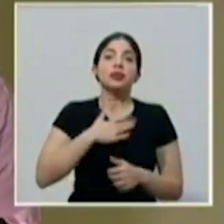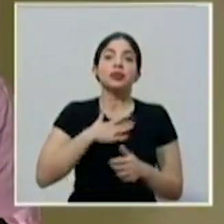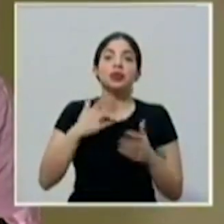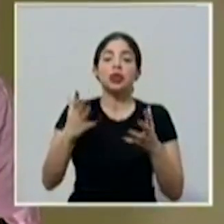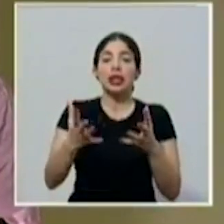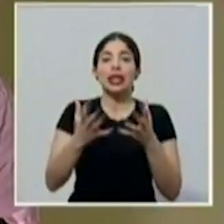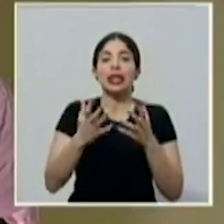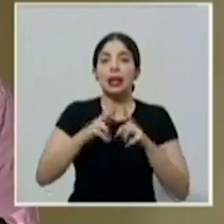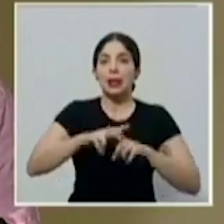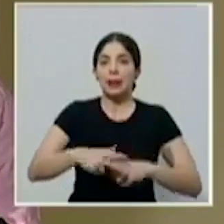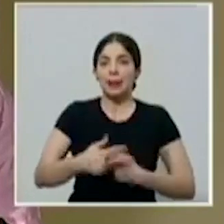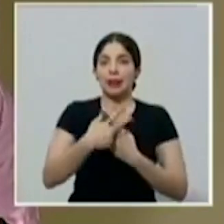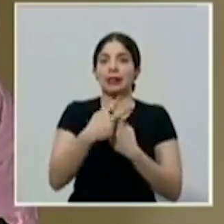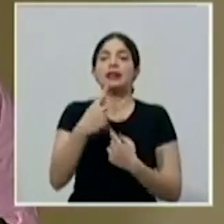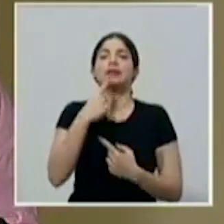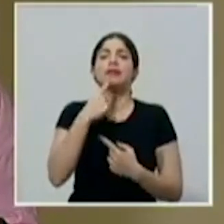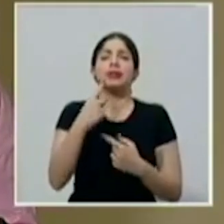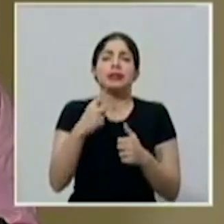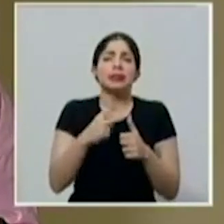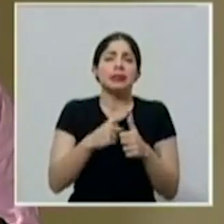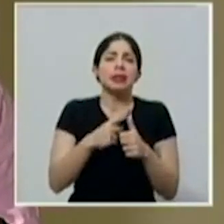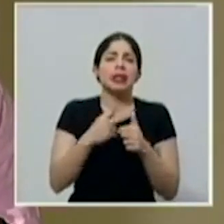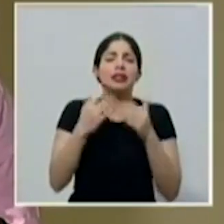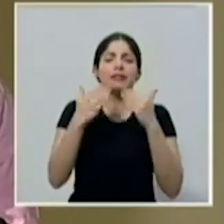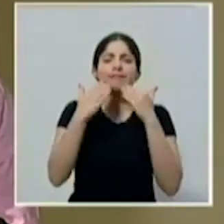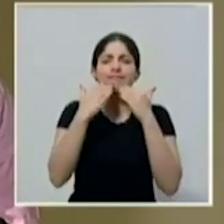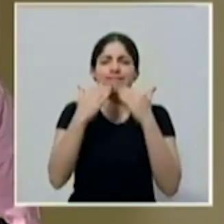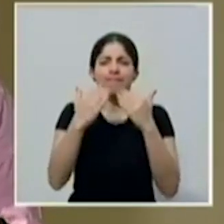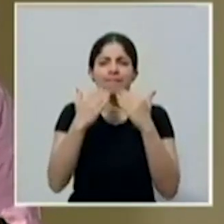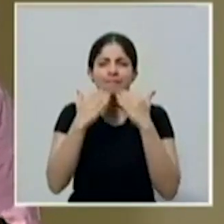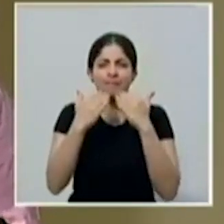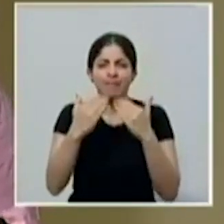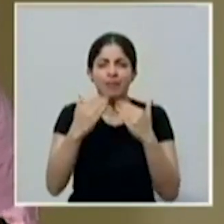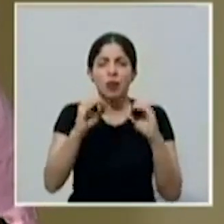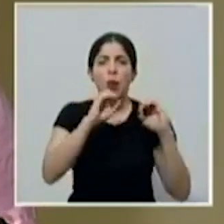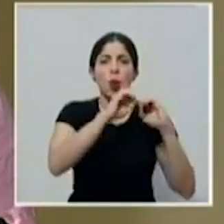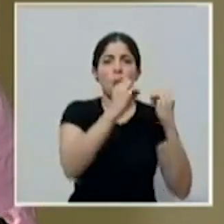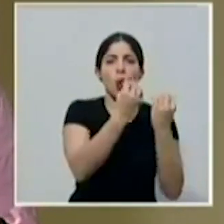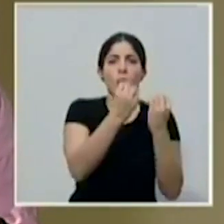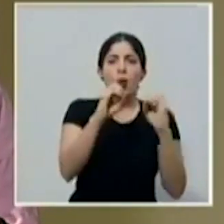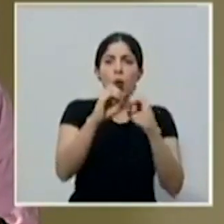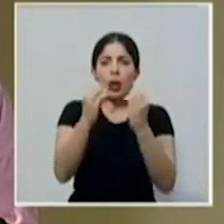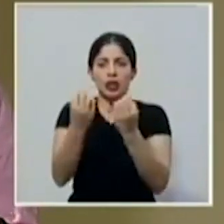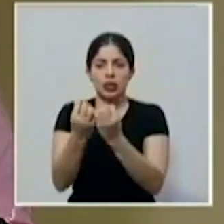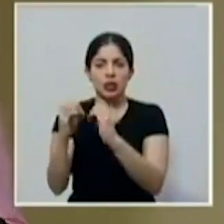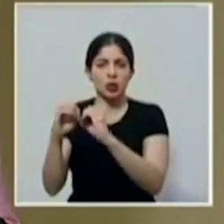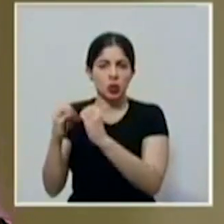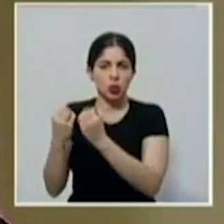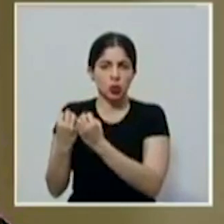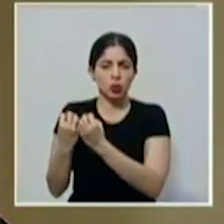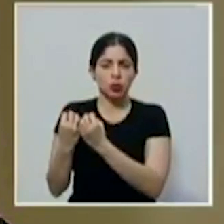iniciar agradeciendo profundamente a las organizaciones sociales,